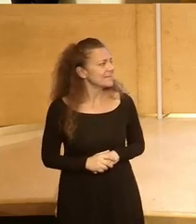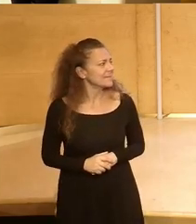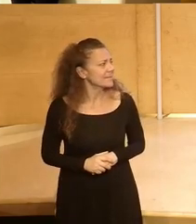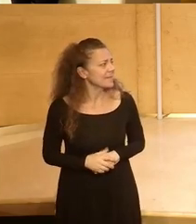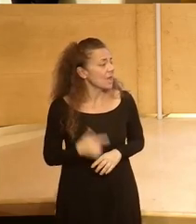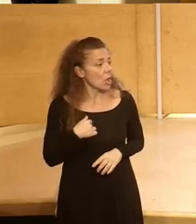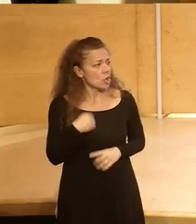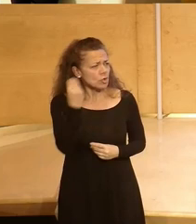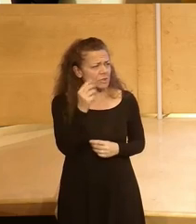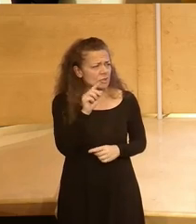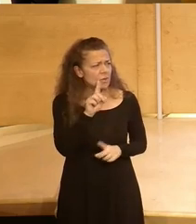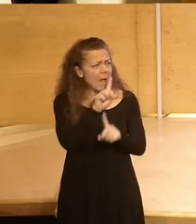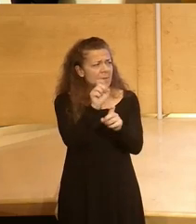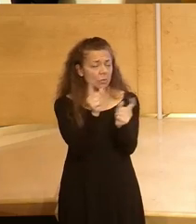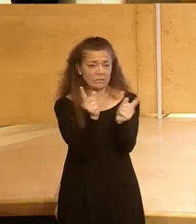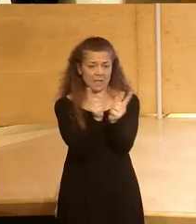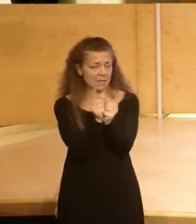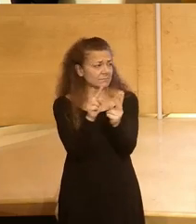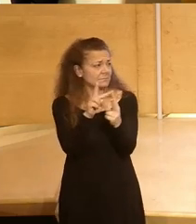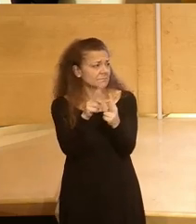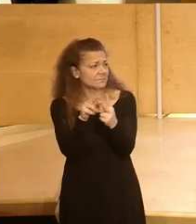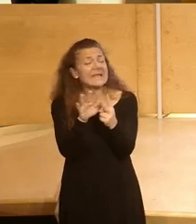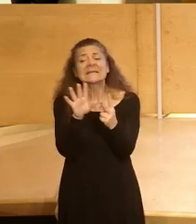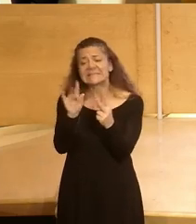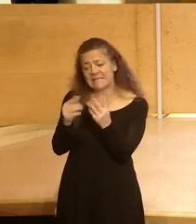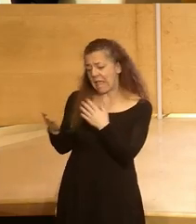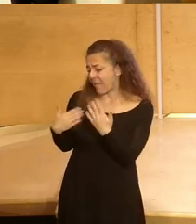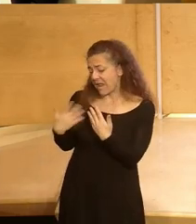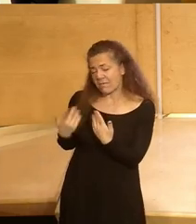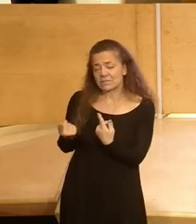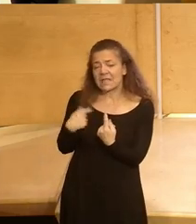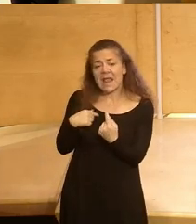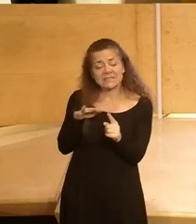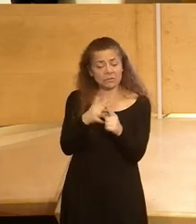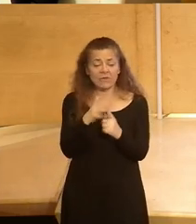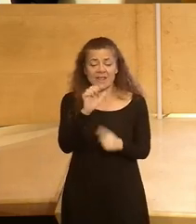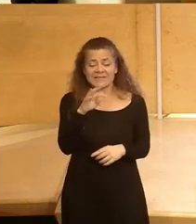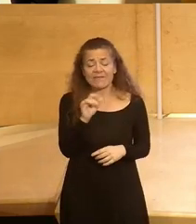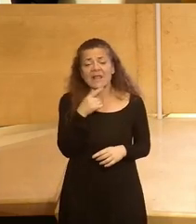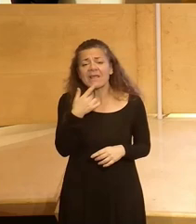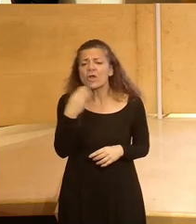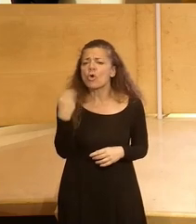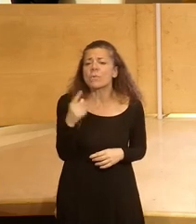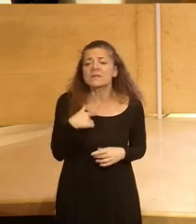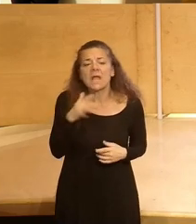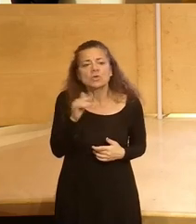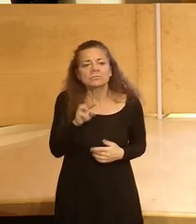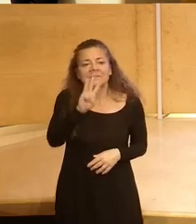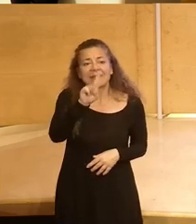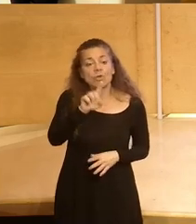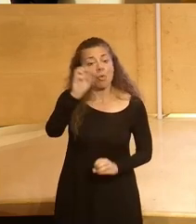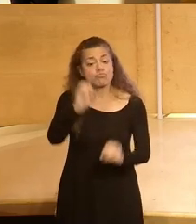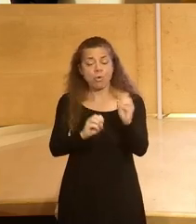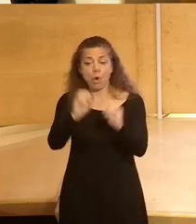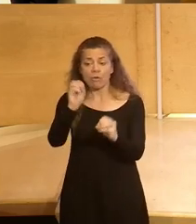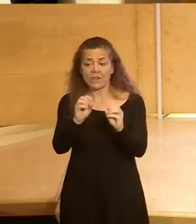Entiendo que es pregunta conjunta por vuestro TFG Sí hablábamos un poco de la situación que Estefanía mencionaba de que los jóvenes nos encontramos en un 31%